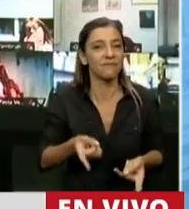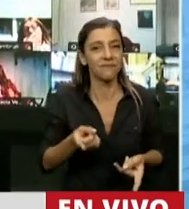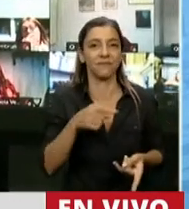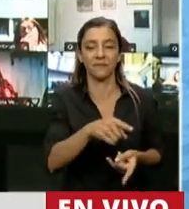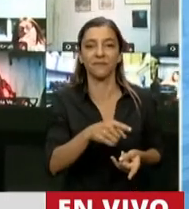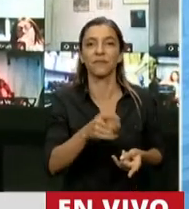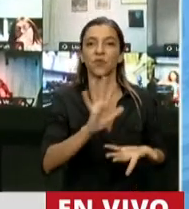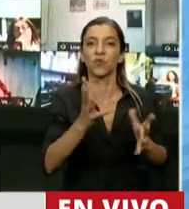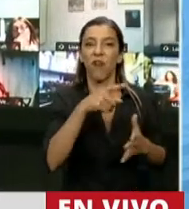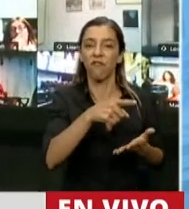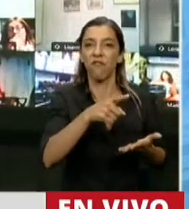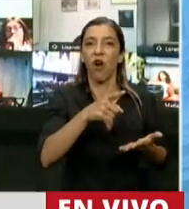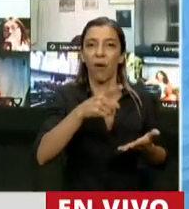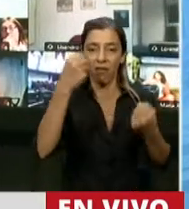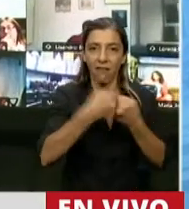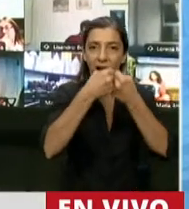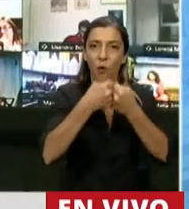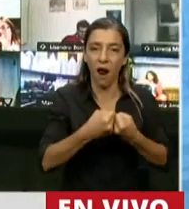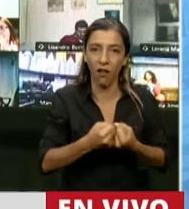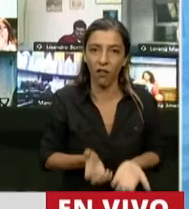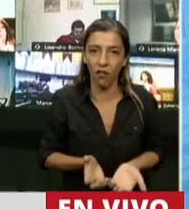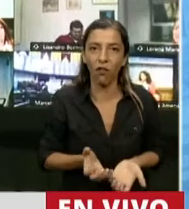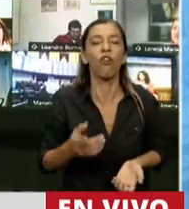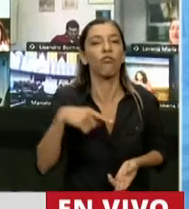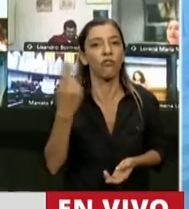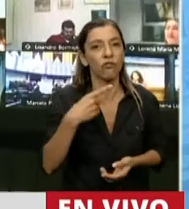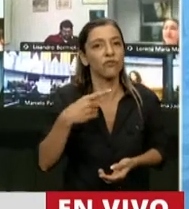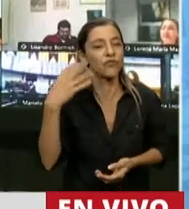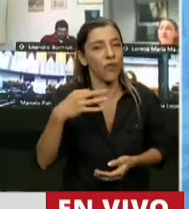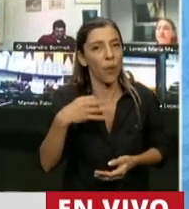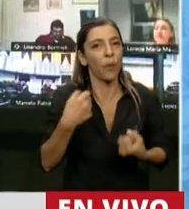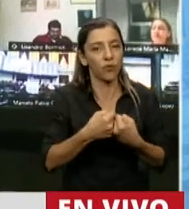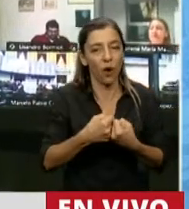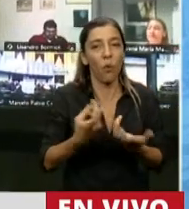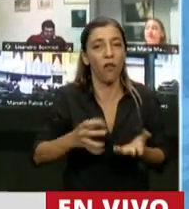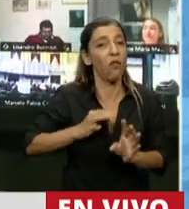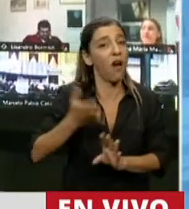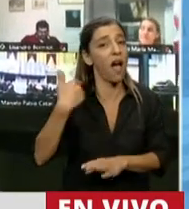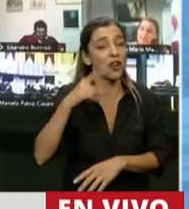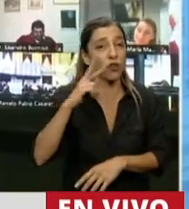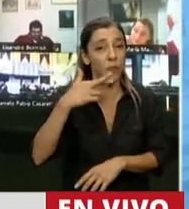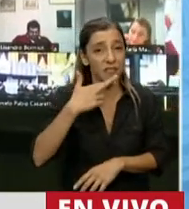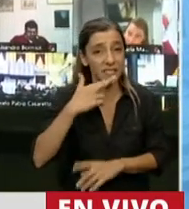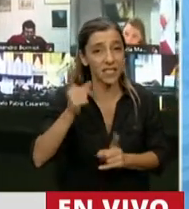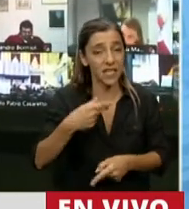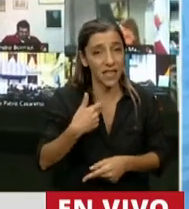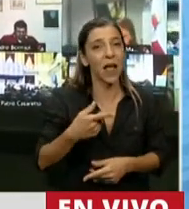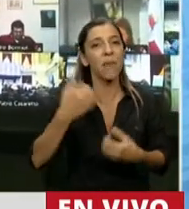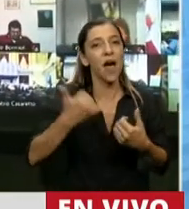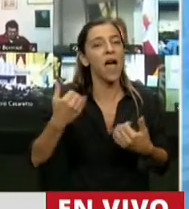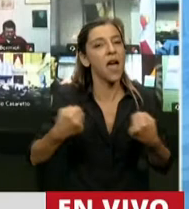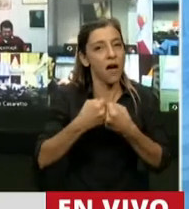carácter convencional. El consenso fiscal celebrado en el año 2017 en cuyo artículo 2,